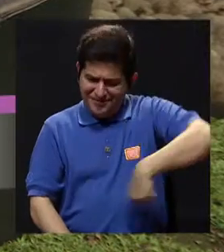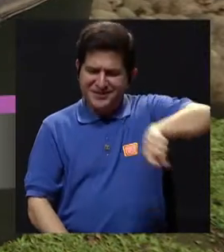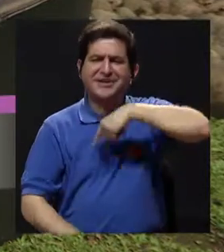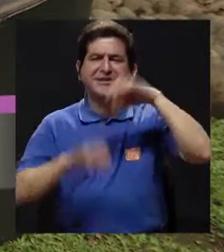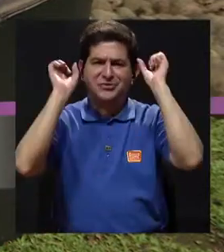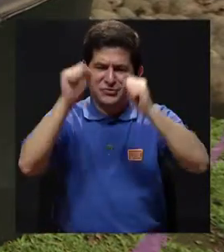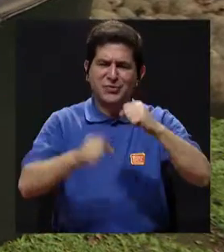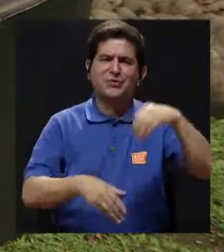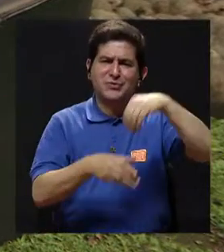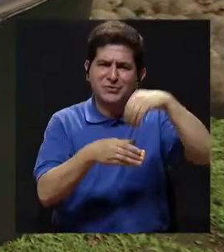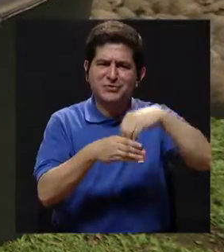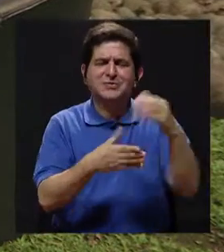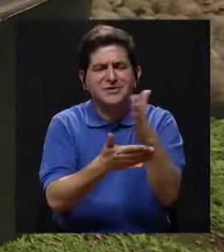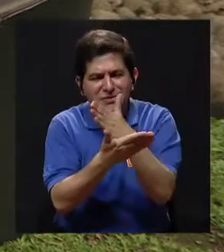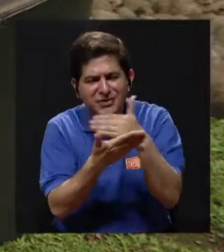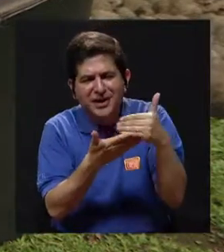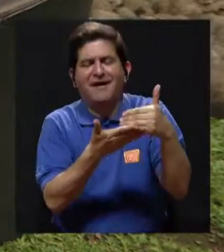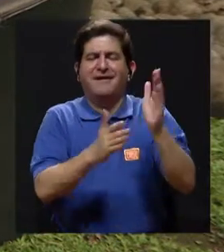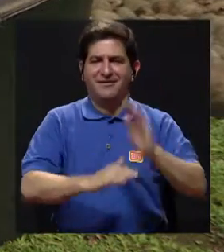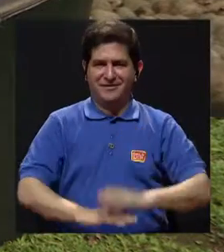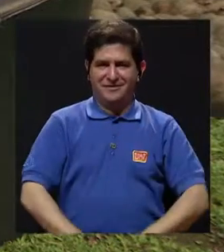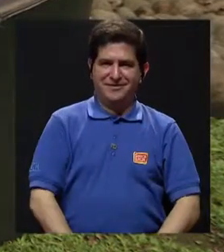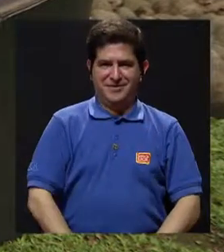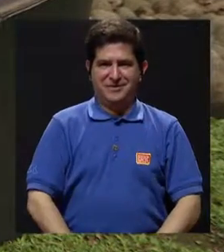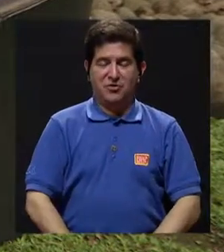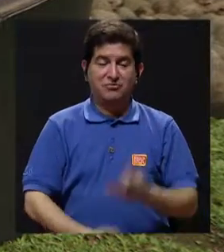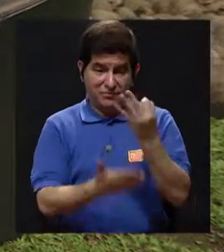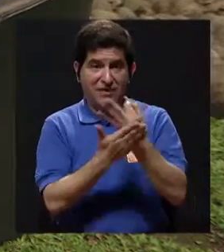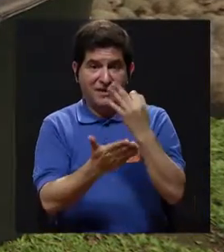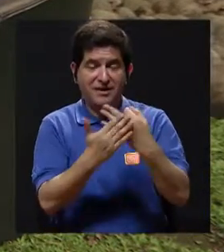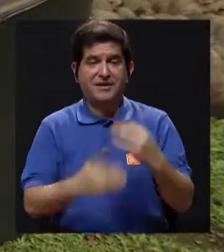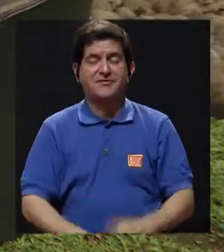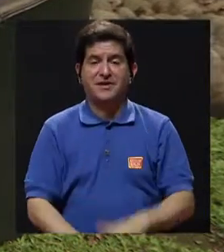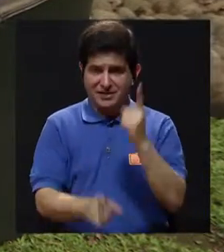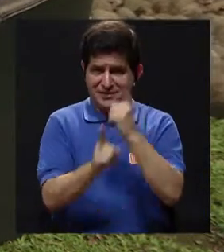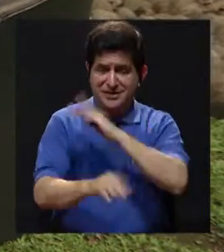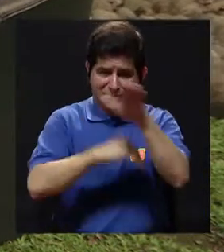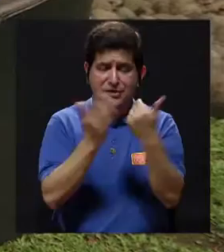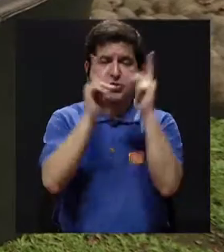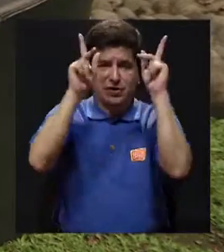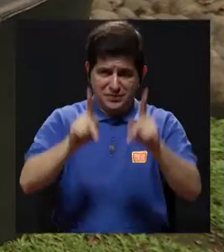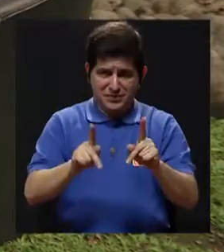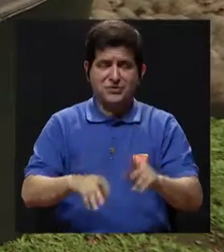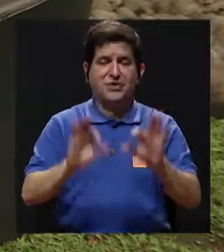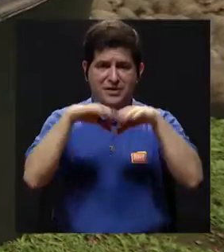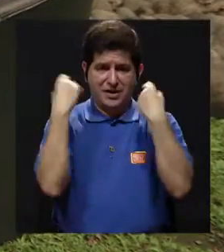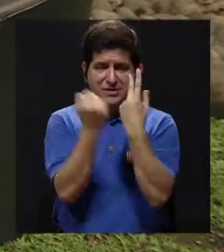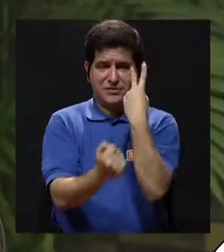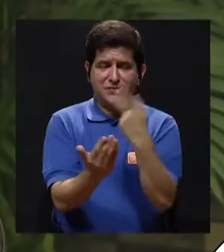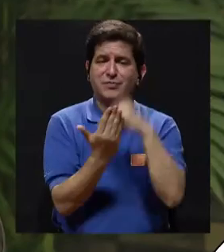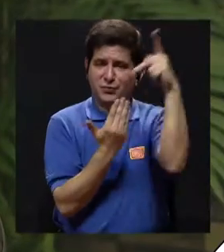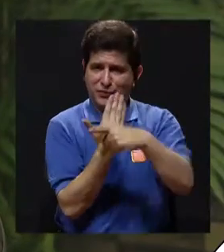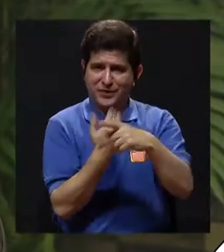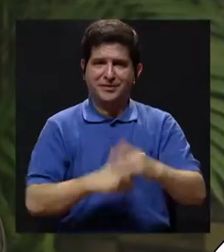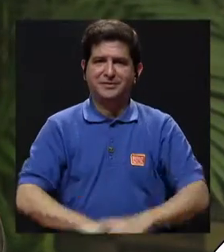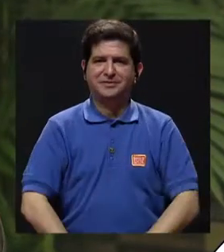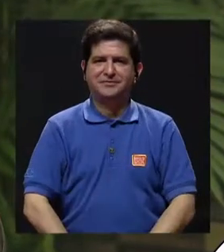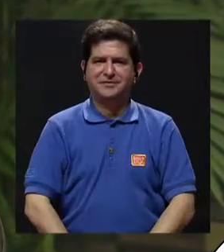podemos aportar un granito de arena a las finanzas saludables de todas las personas y familias que nos están viendo.